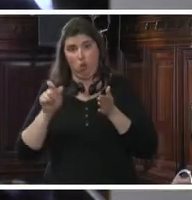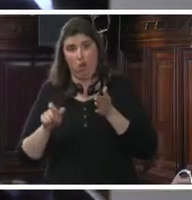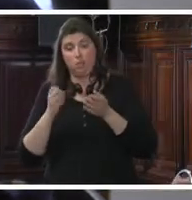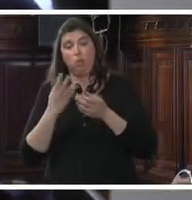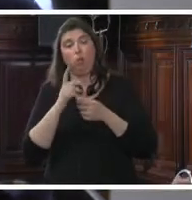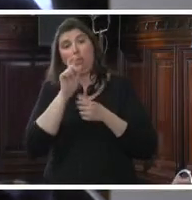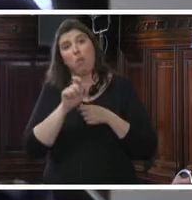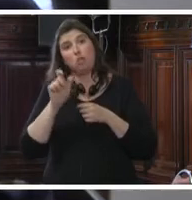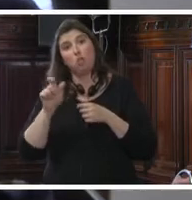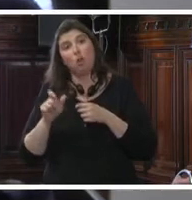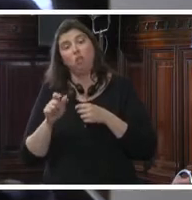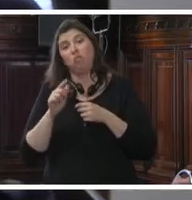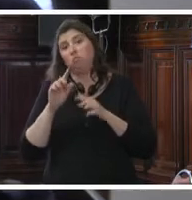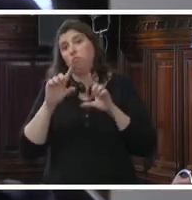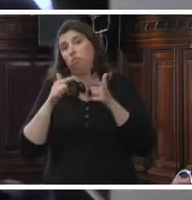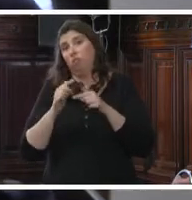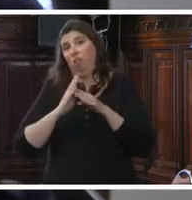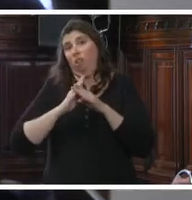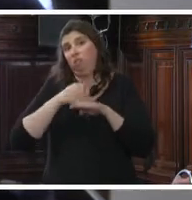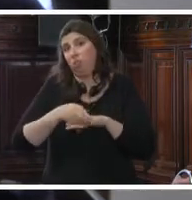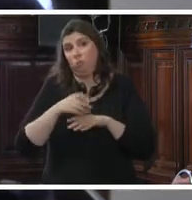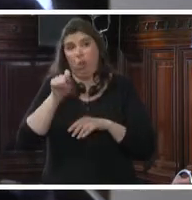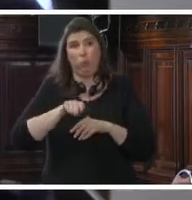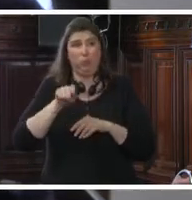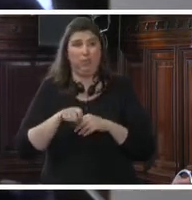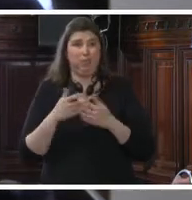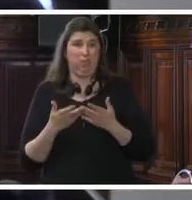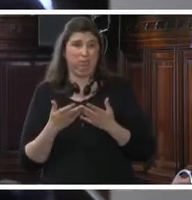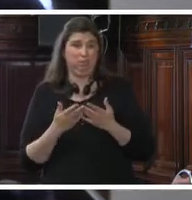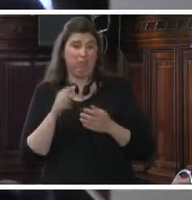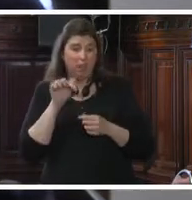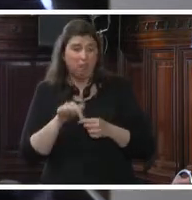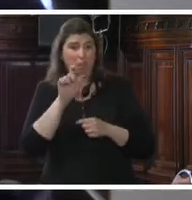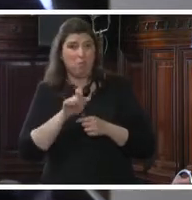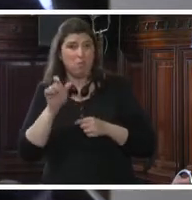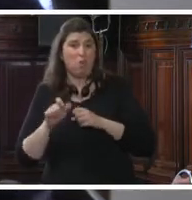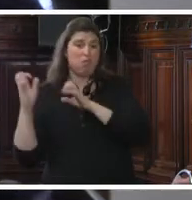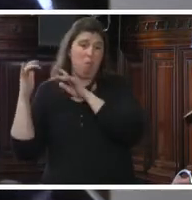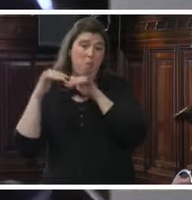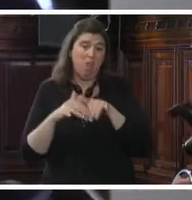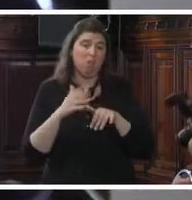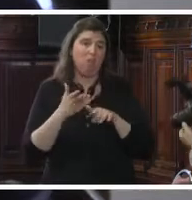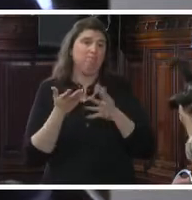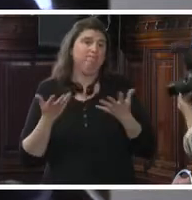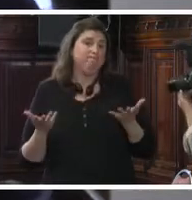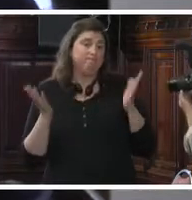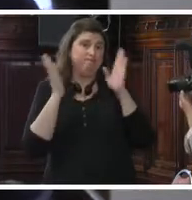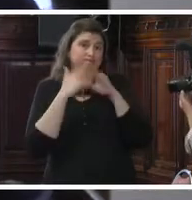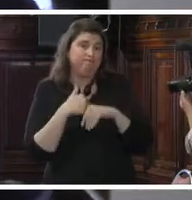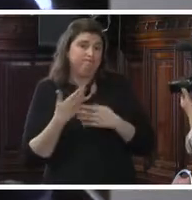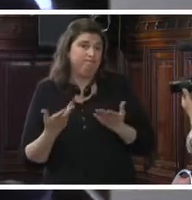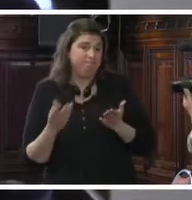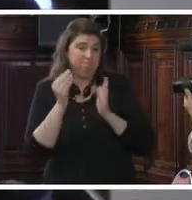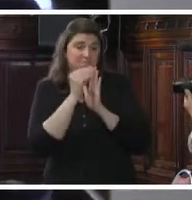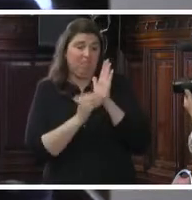tienen al debido proceso y a la justicia son los migrantes. les pueden ocurrir toda clase de vejámenes,